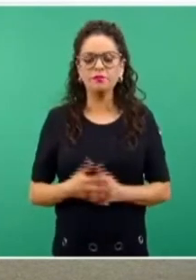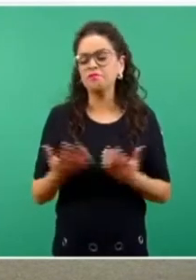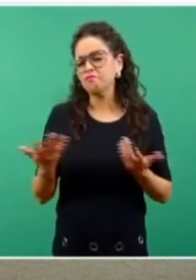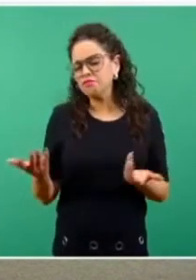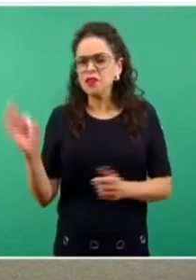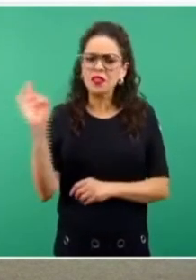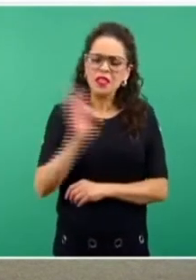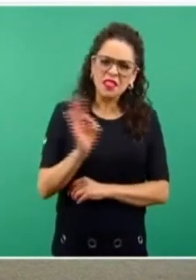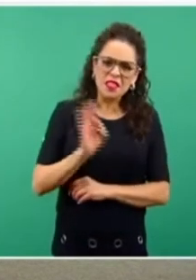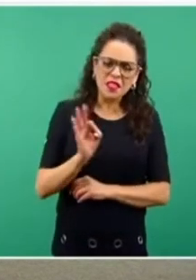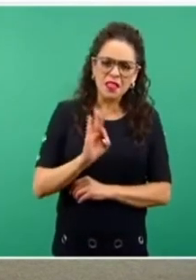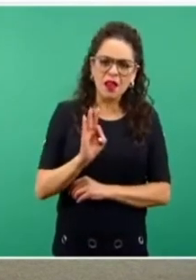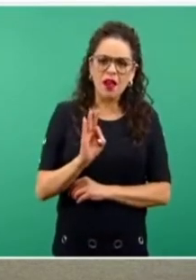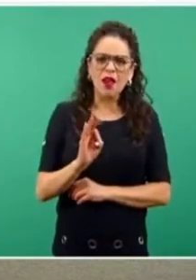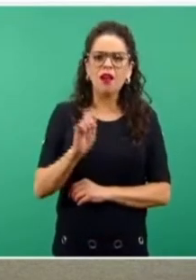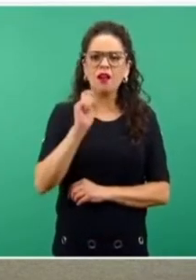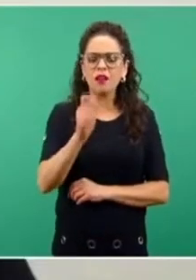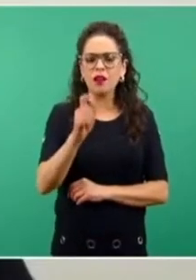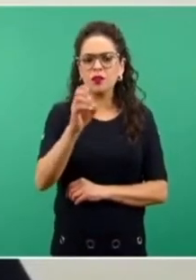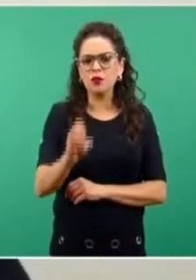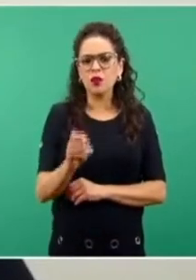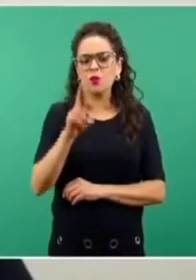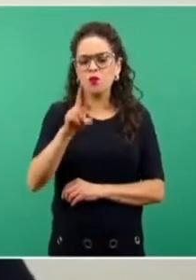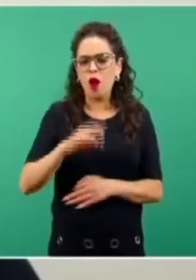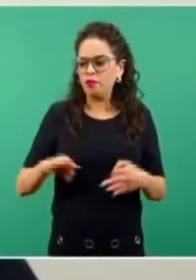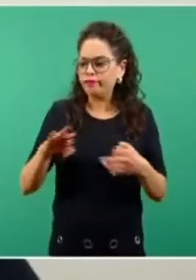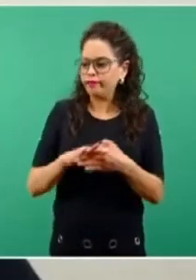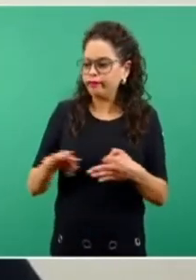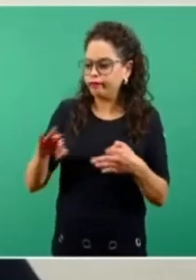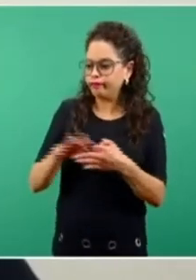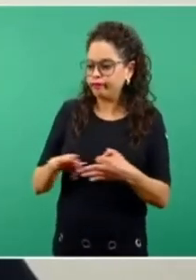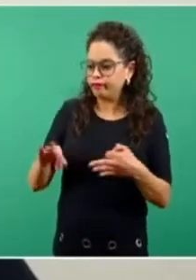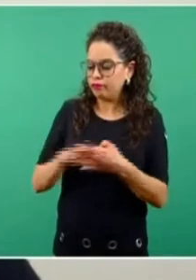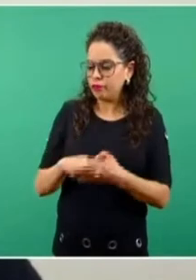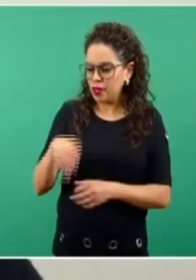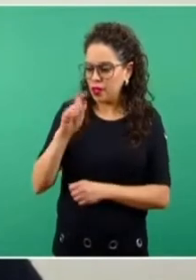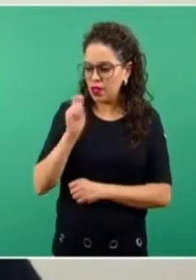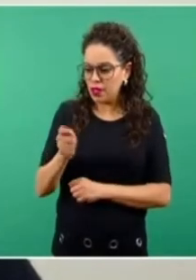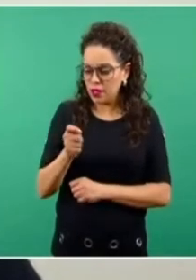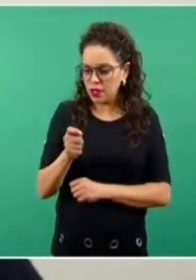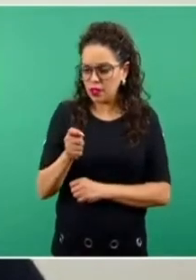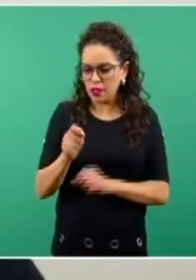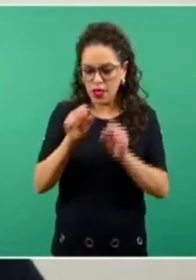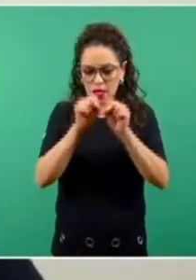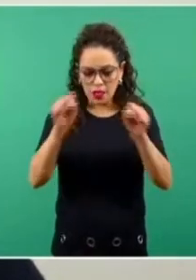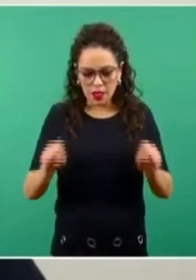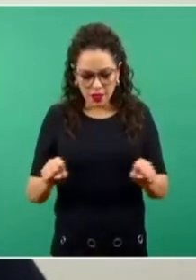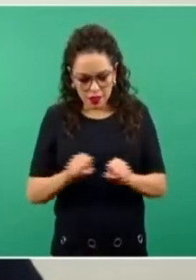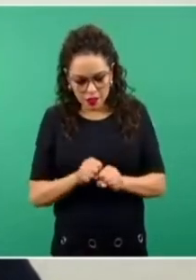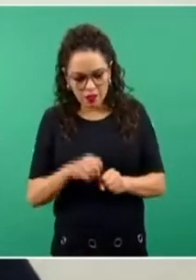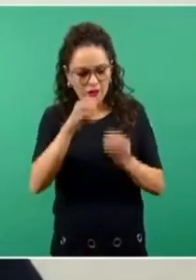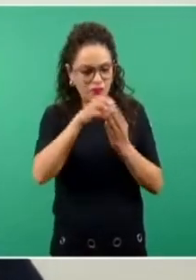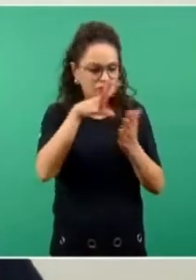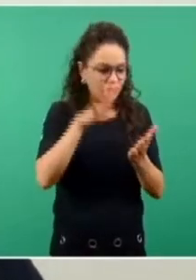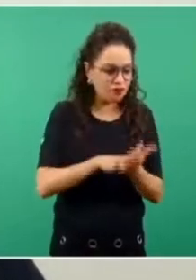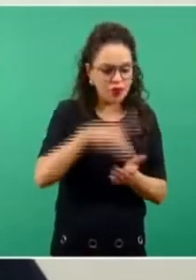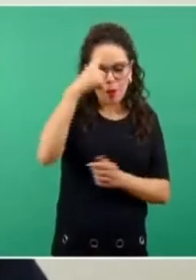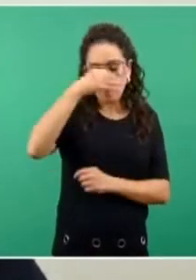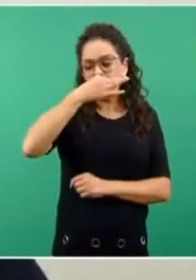responder a lo mejor a eventos sistemáticos, frecuentes, programados durante el año, como son ferias,